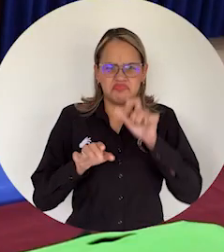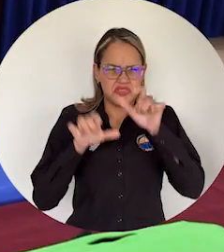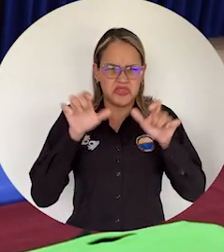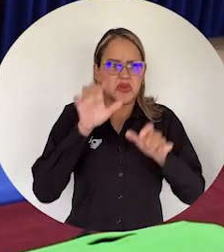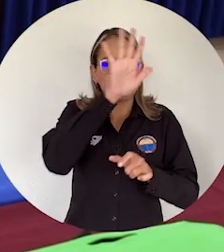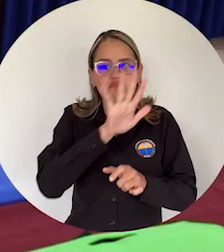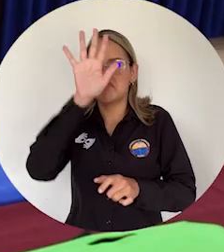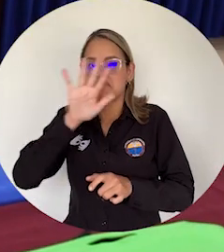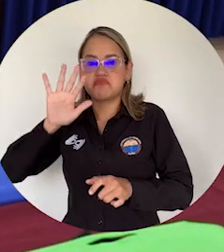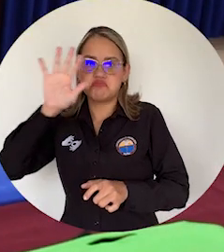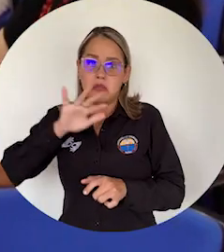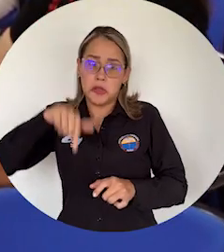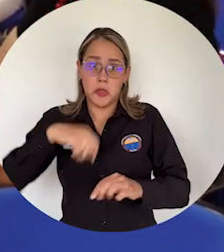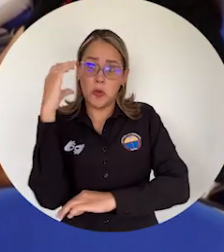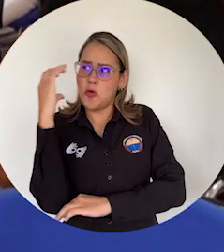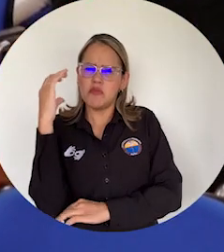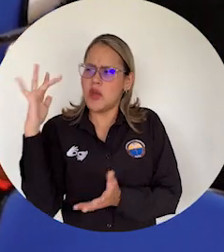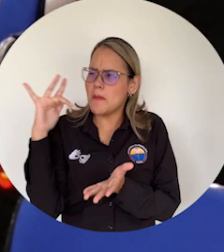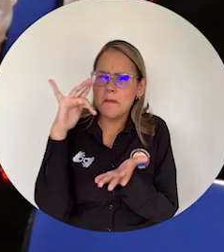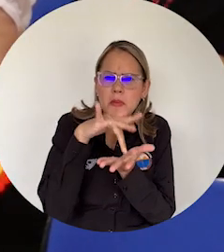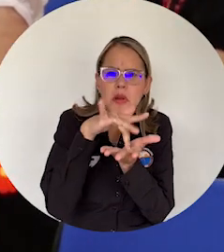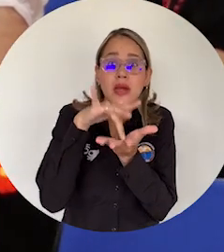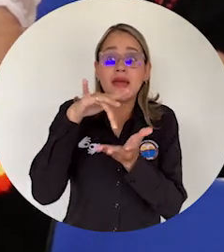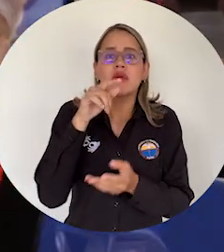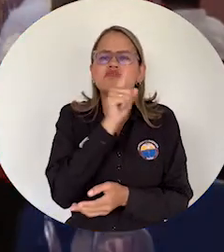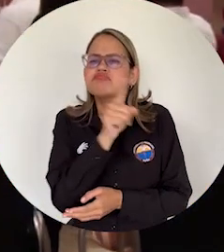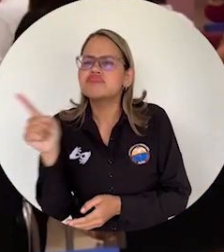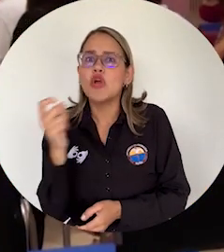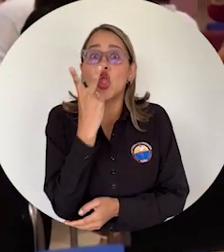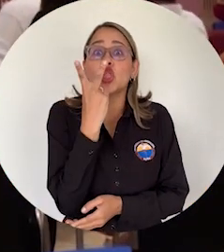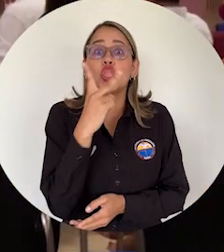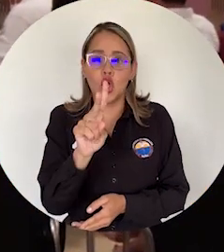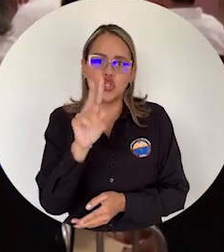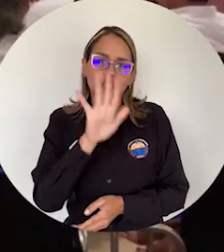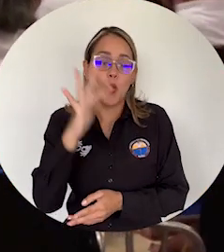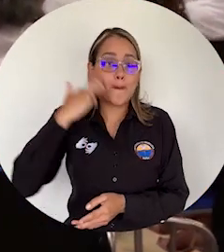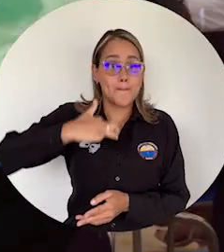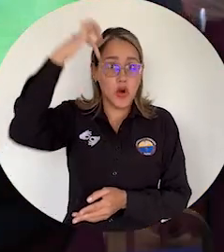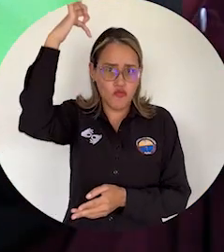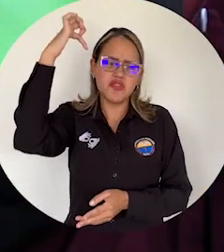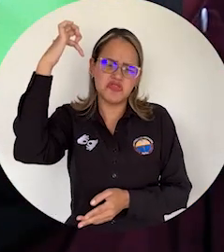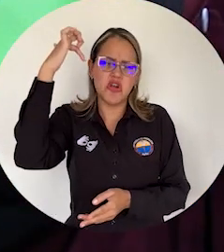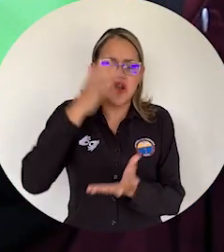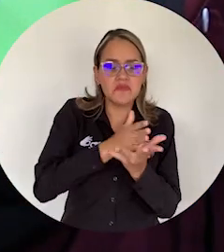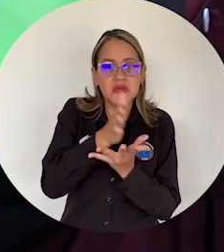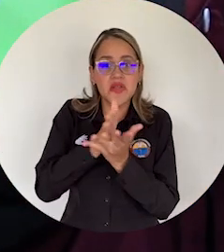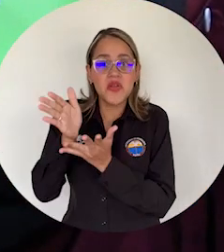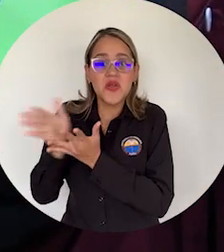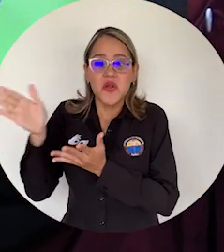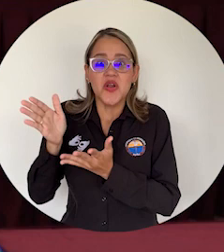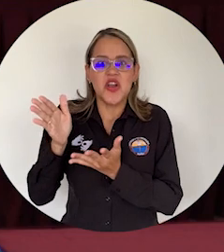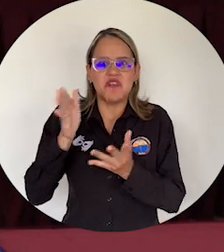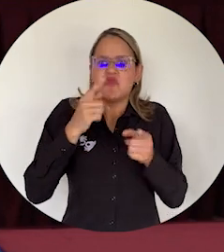Provenientes de distintos departamentos del país, un grupo de 12 profesionales en diversas áreas del conocimiento inició su formación doctoral